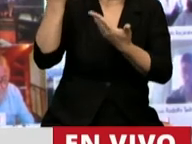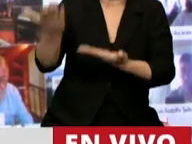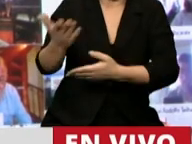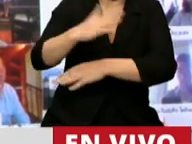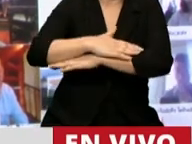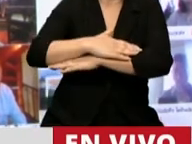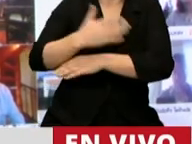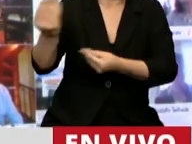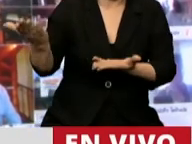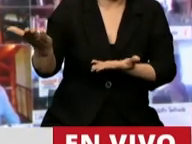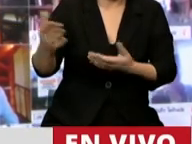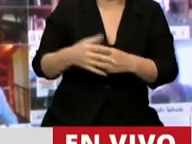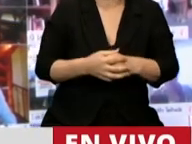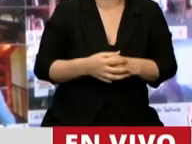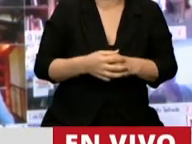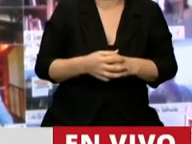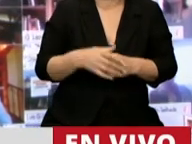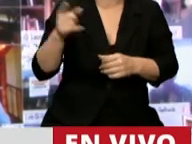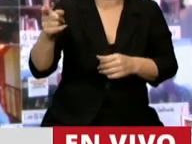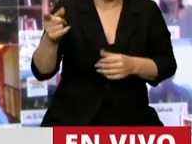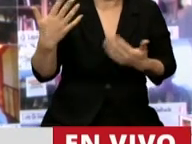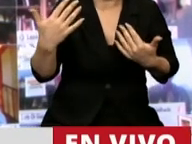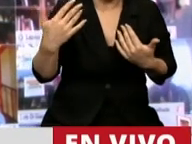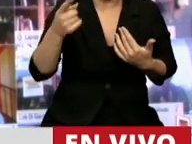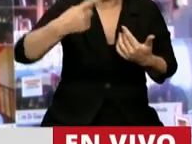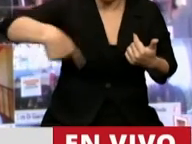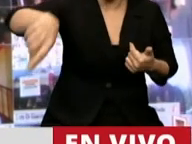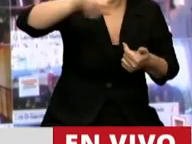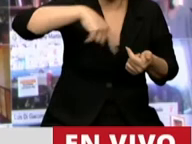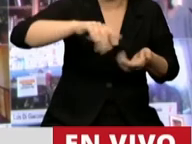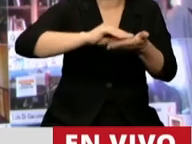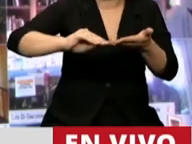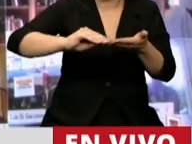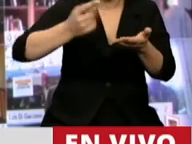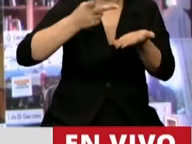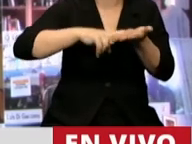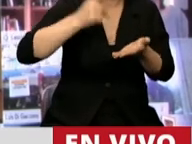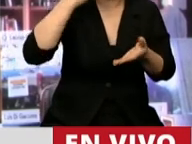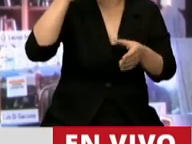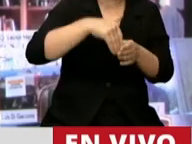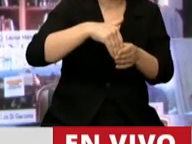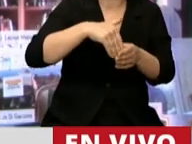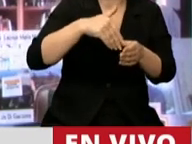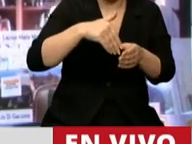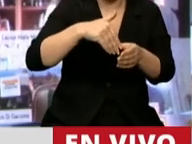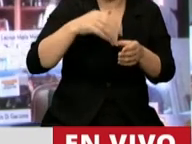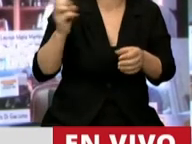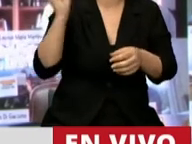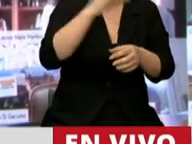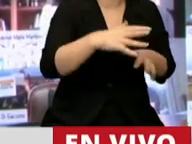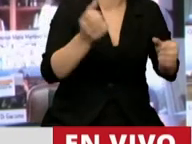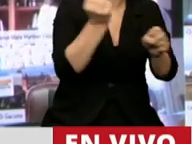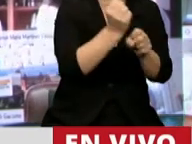de haber puesto a reconsideración del cuerpo. La votación, haber enviado nuevamente a